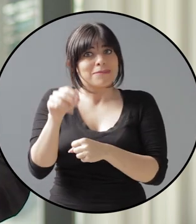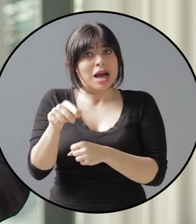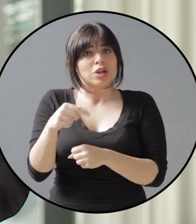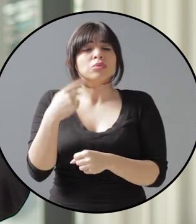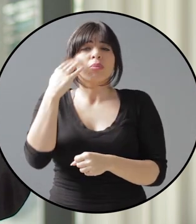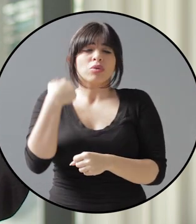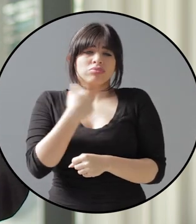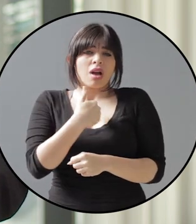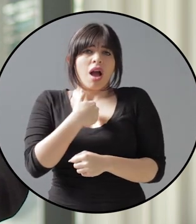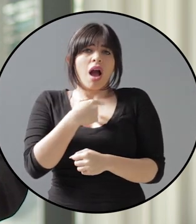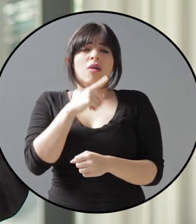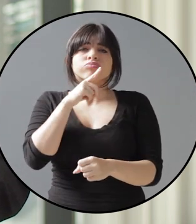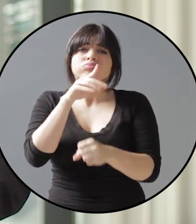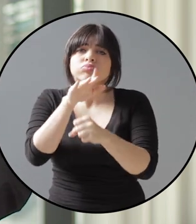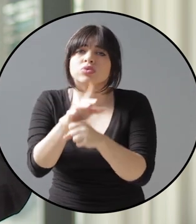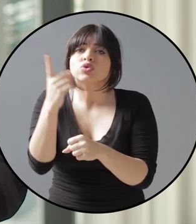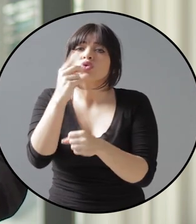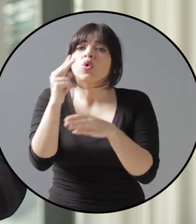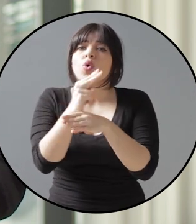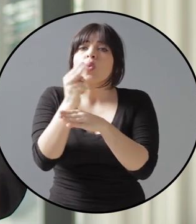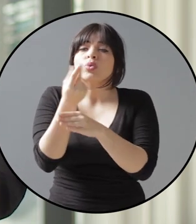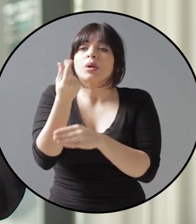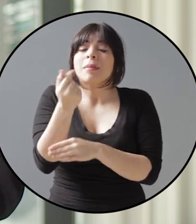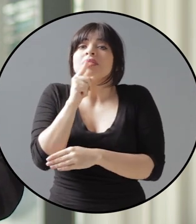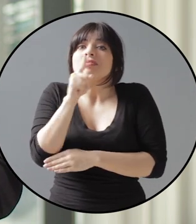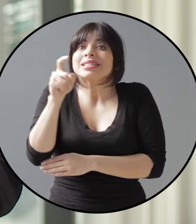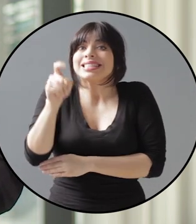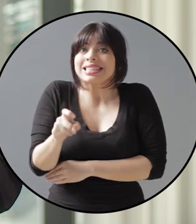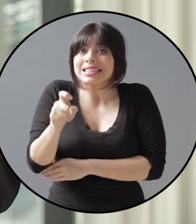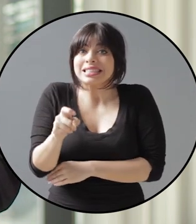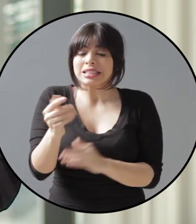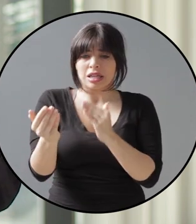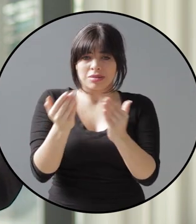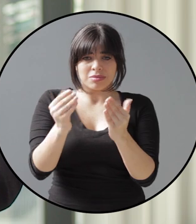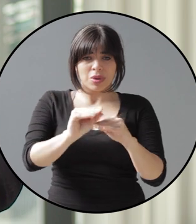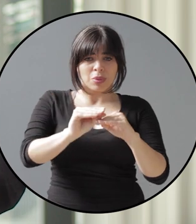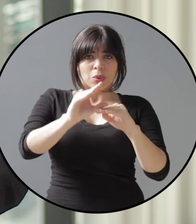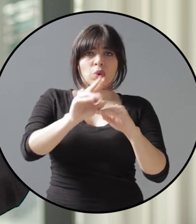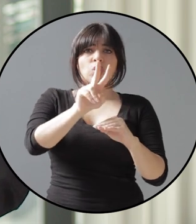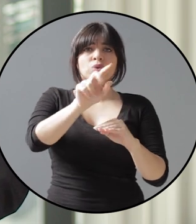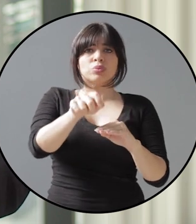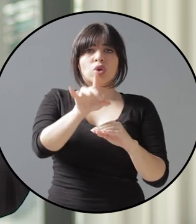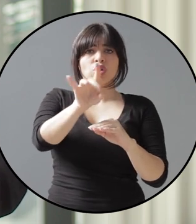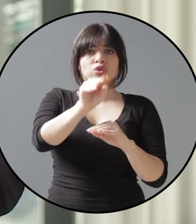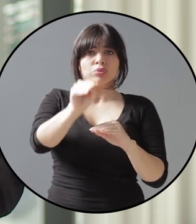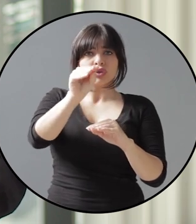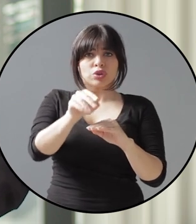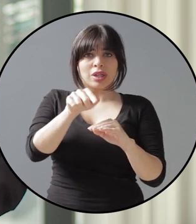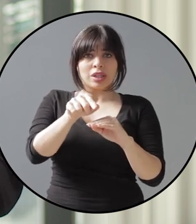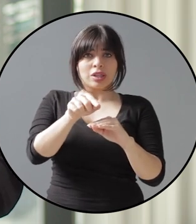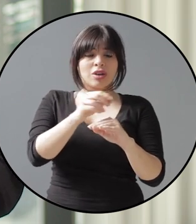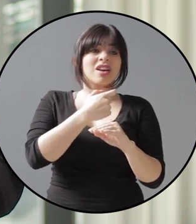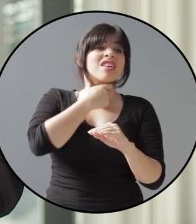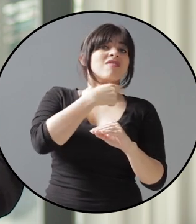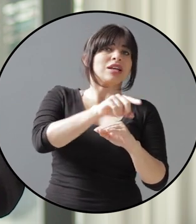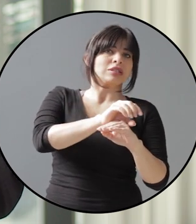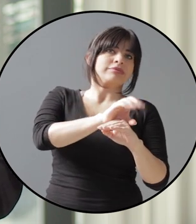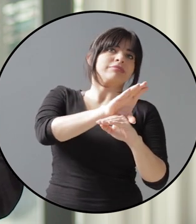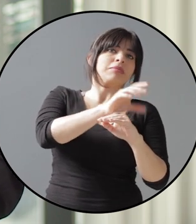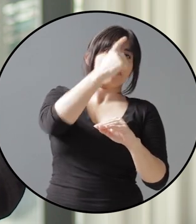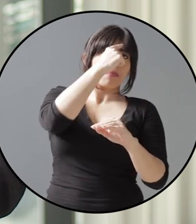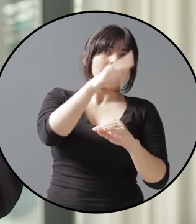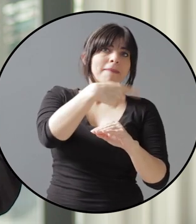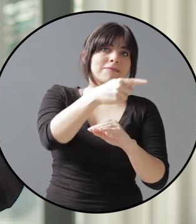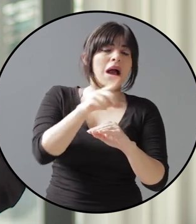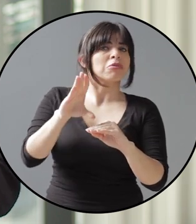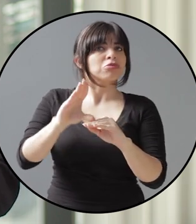marzo, demostrando nuestra vocación de usar solo los recursos necesarios, el crecimiento es solo de un 2,8%, inferior